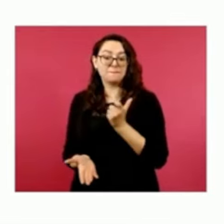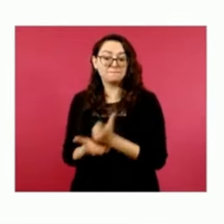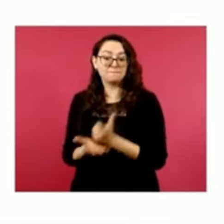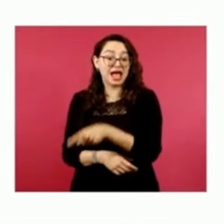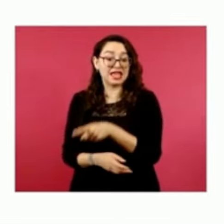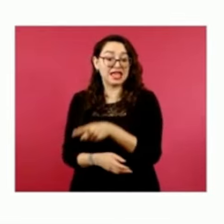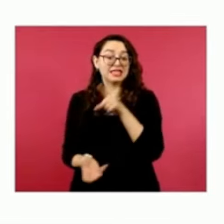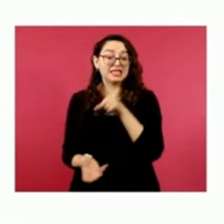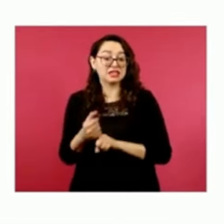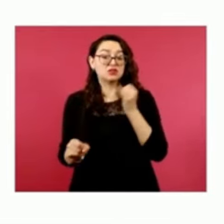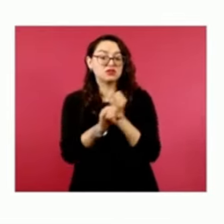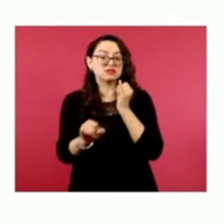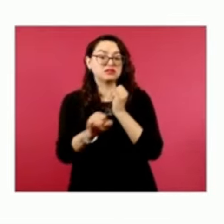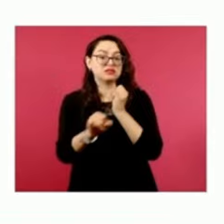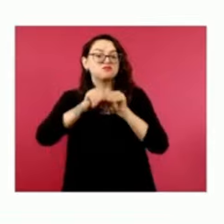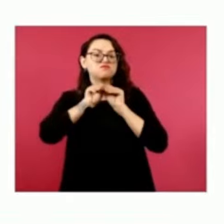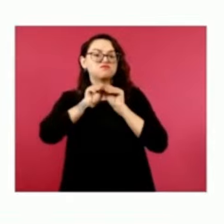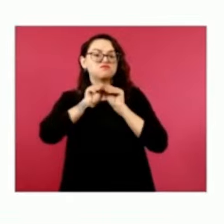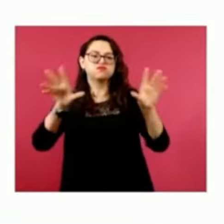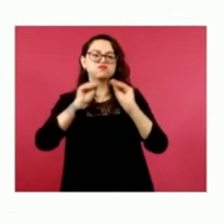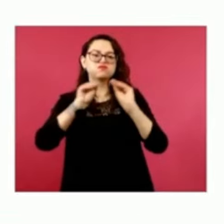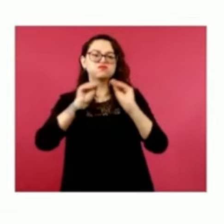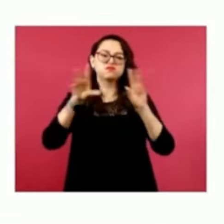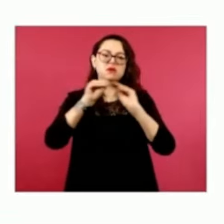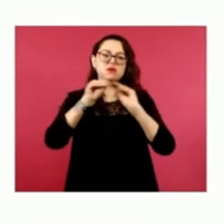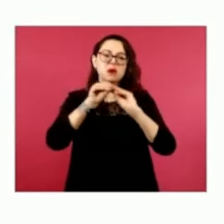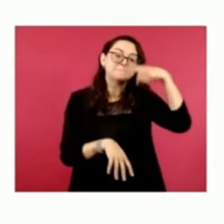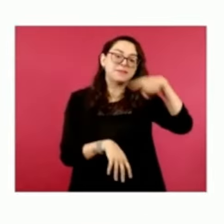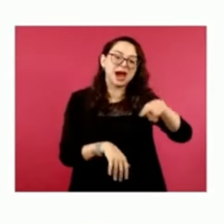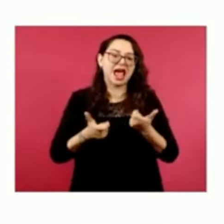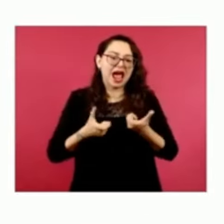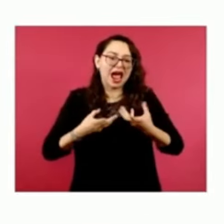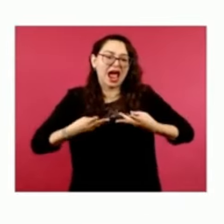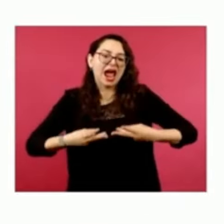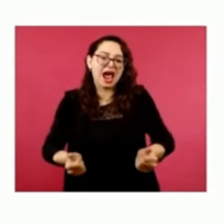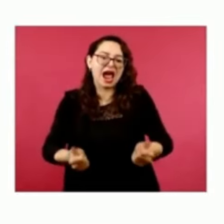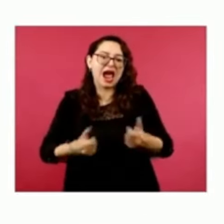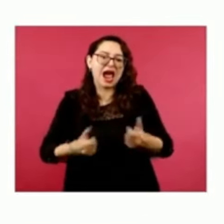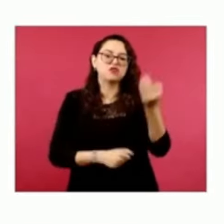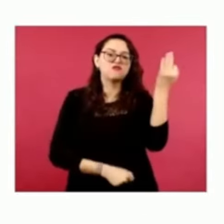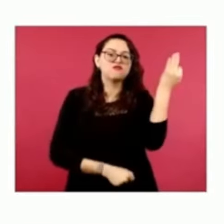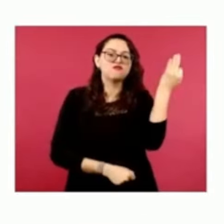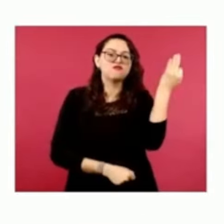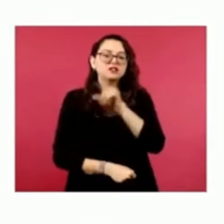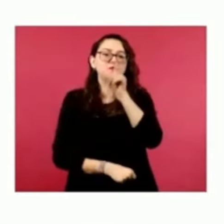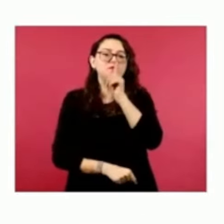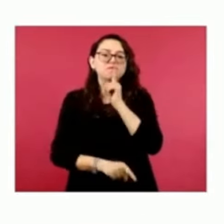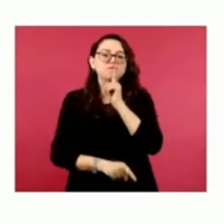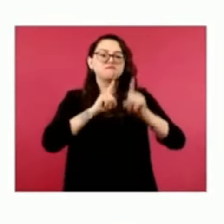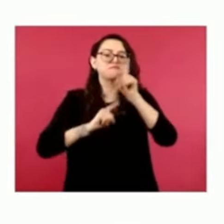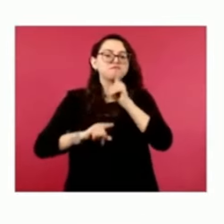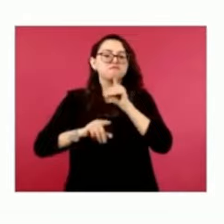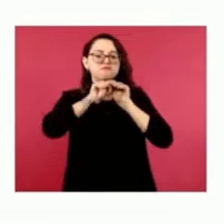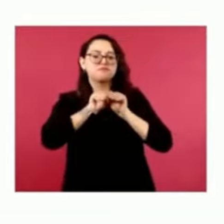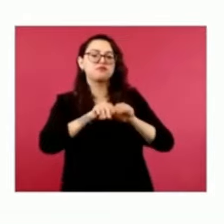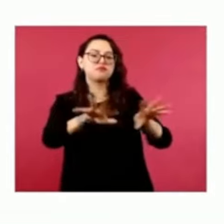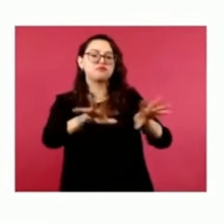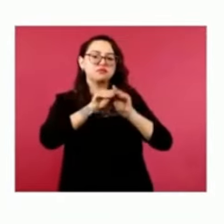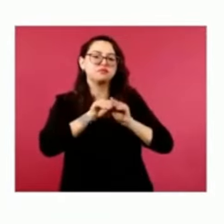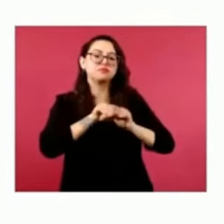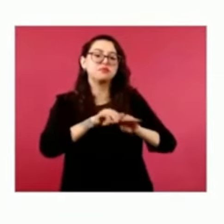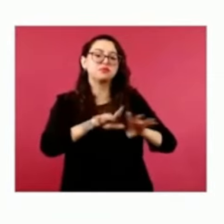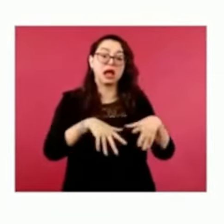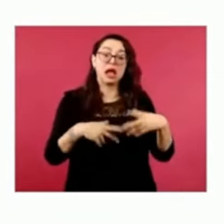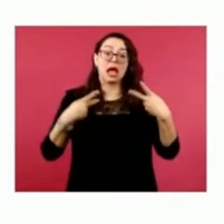sociales para gastar cientos de miles de pesos en promocionar contenido falso. Quieren crear la percepción de que eso es lo que piensa la mayor